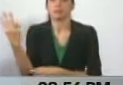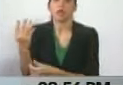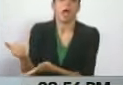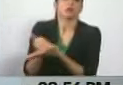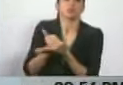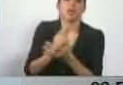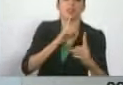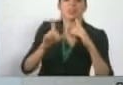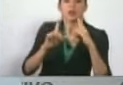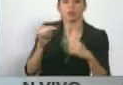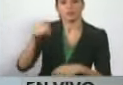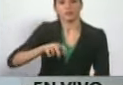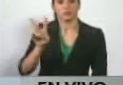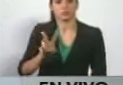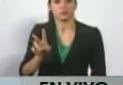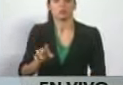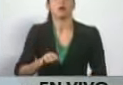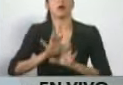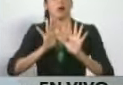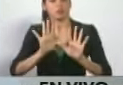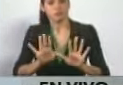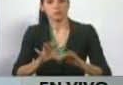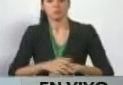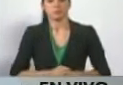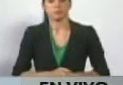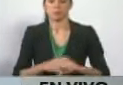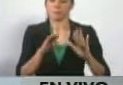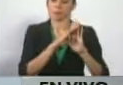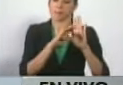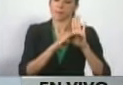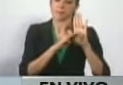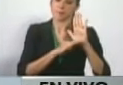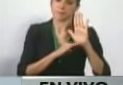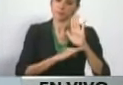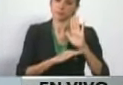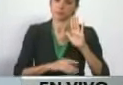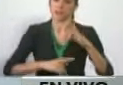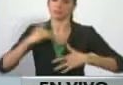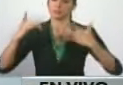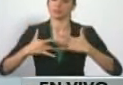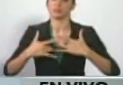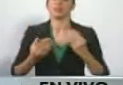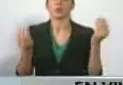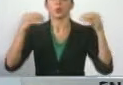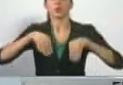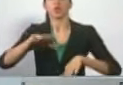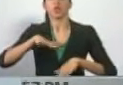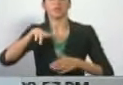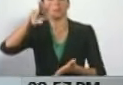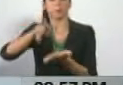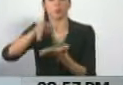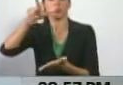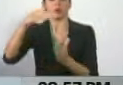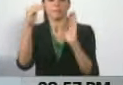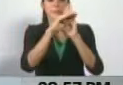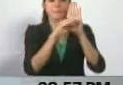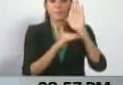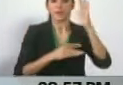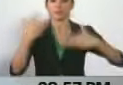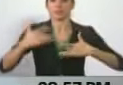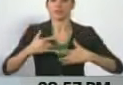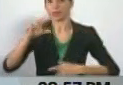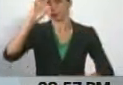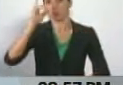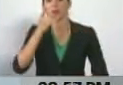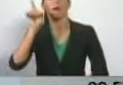de coherencia. Y ahí está una agenda que se acordó en República Dominicana. Y esa fue la agenda sobre la cual